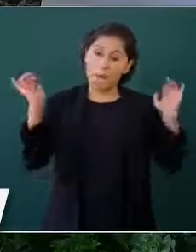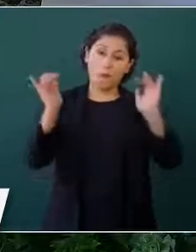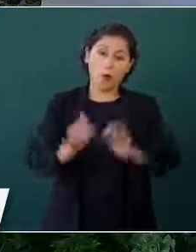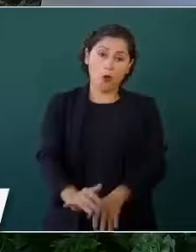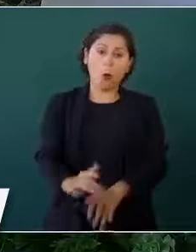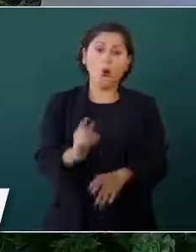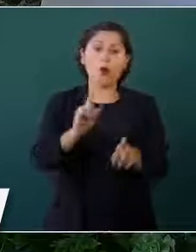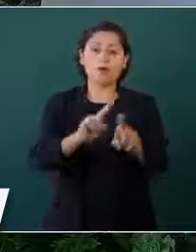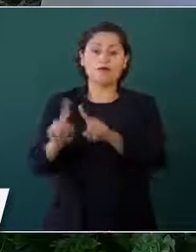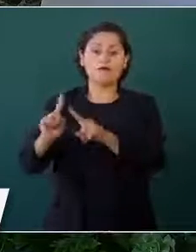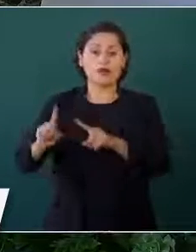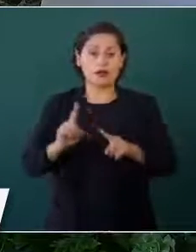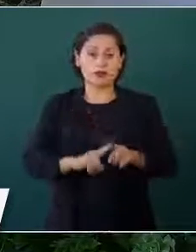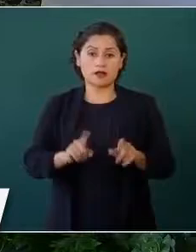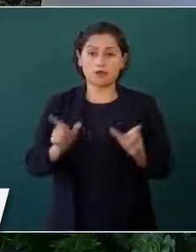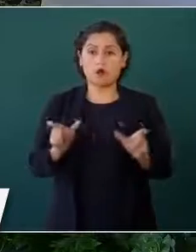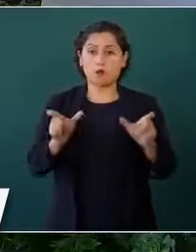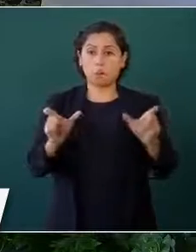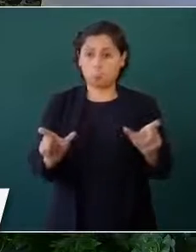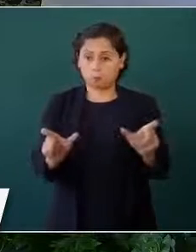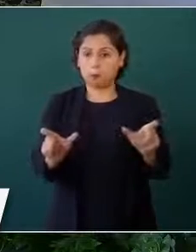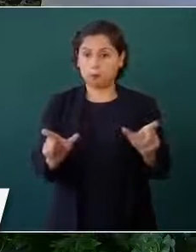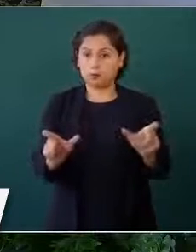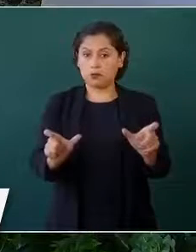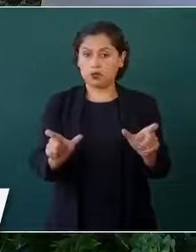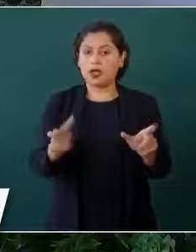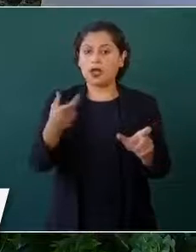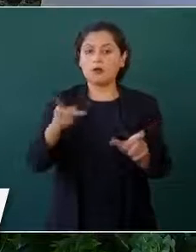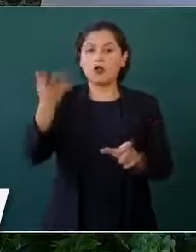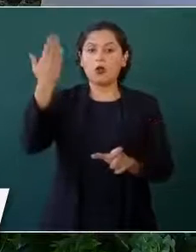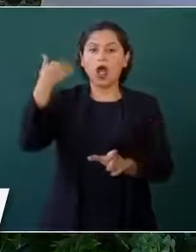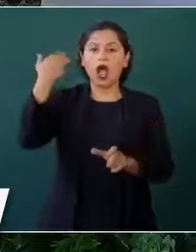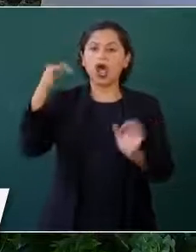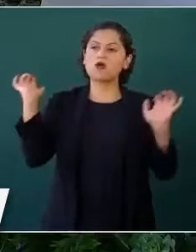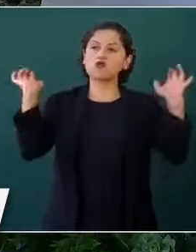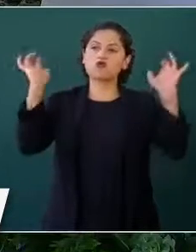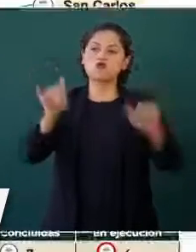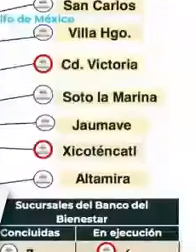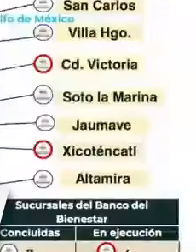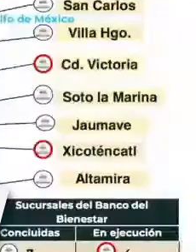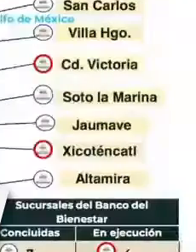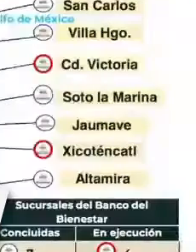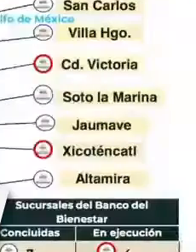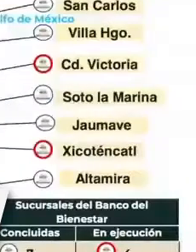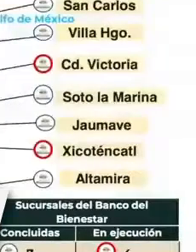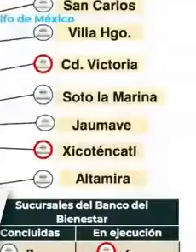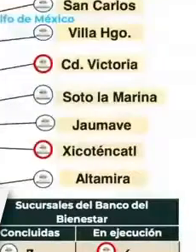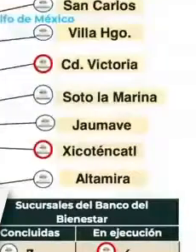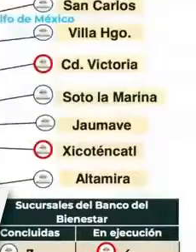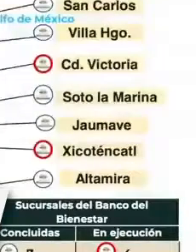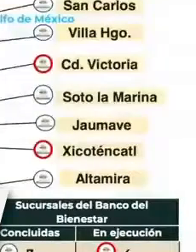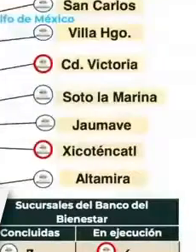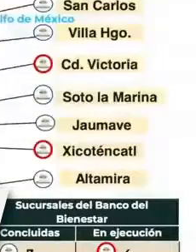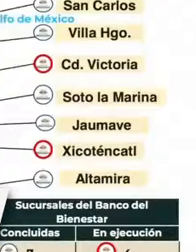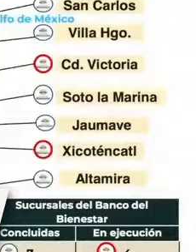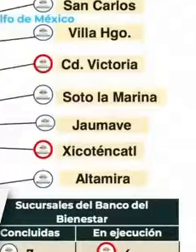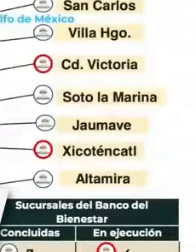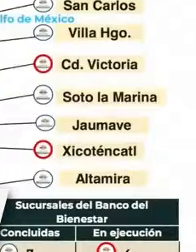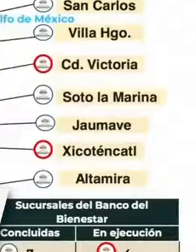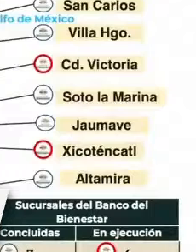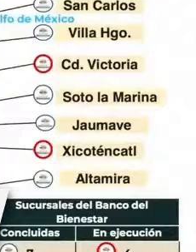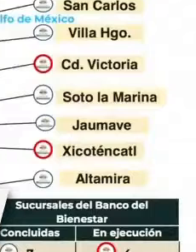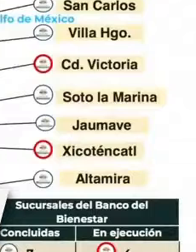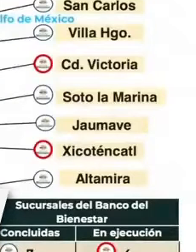mucho menos a dejarlos de manera permanente. Nada más recuerden que las imágenes de